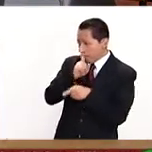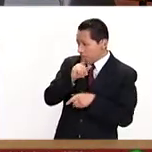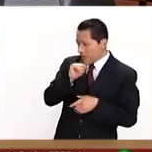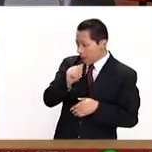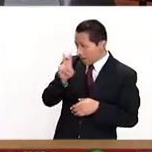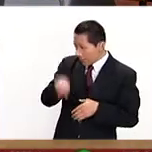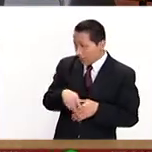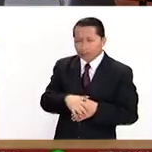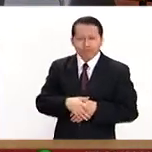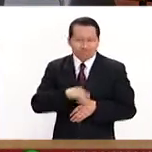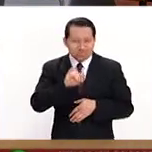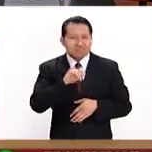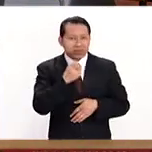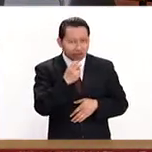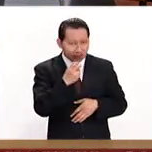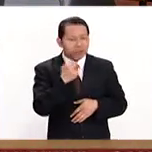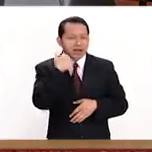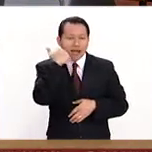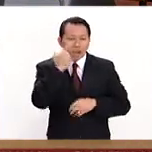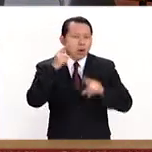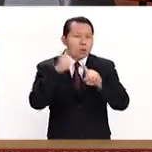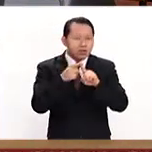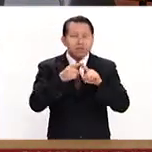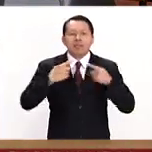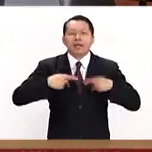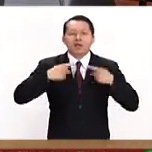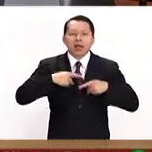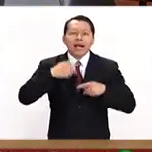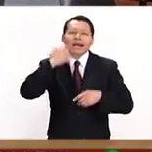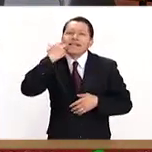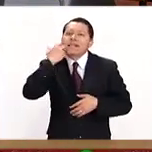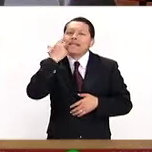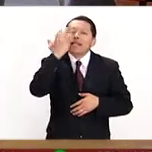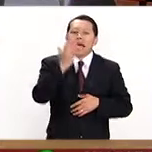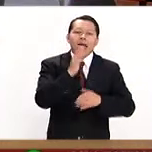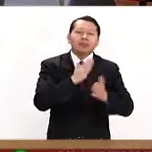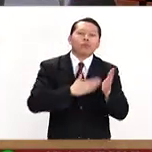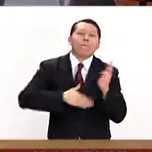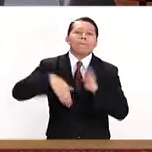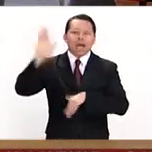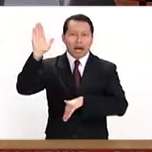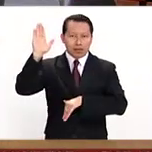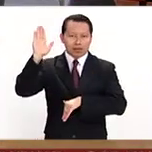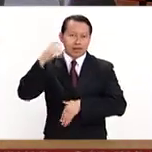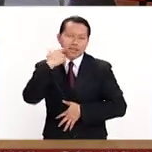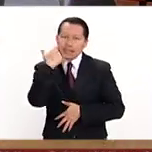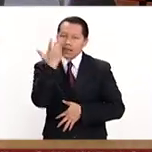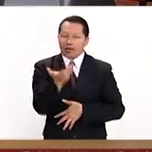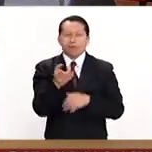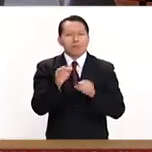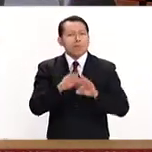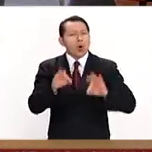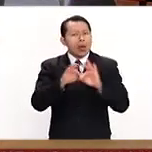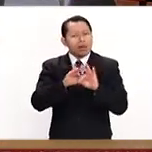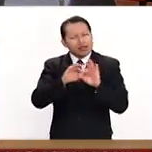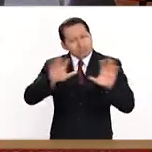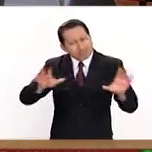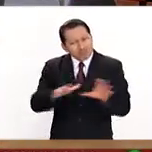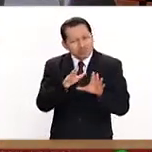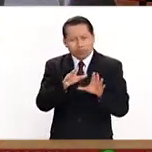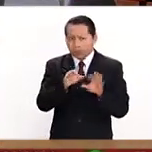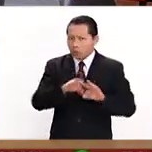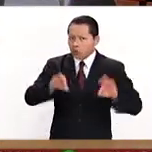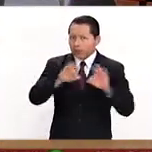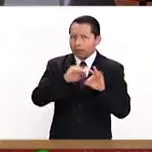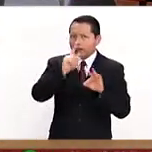buscamos es que la gente tenga ganas, tenga ganas de estudiar, quiera superarse y principalmente tratamos de incidir en una oportunidad más